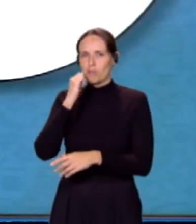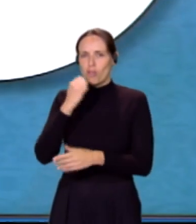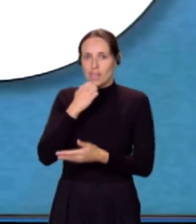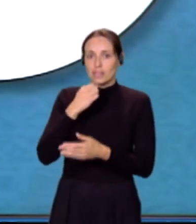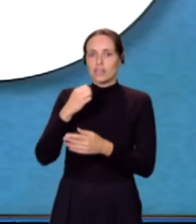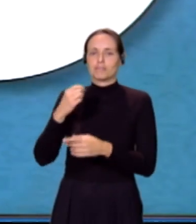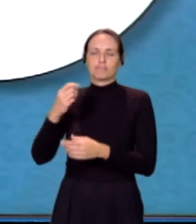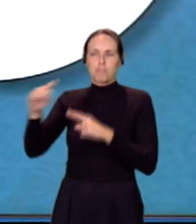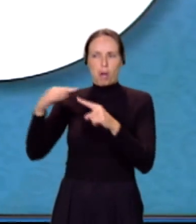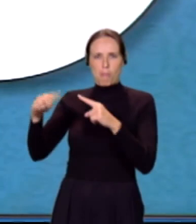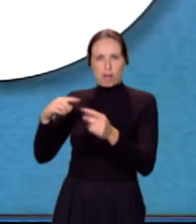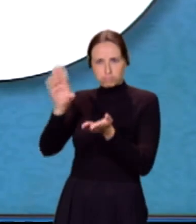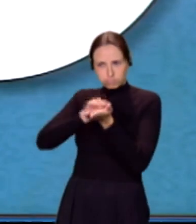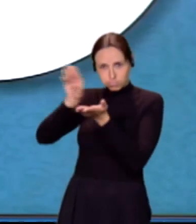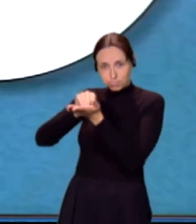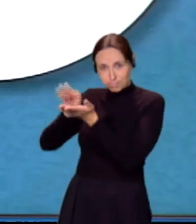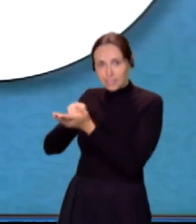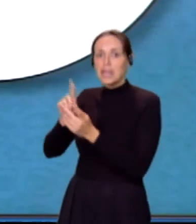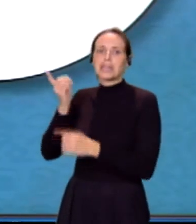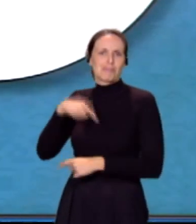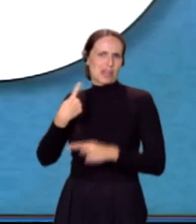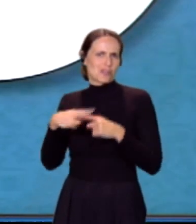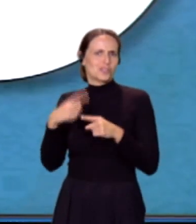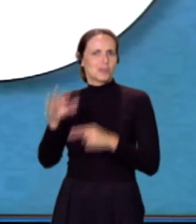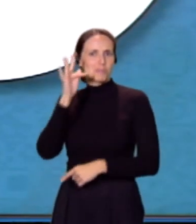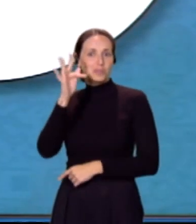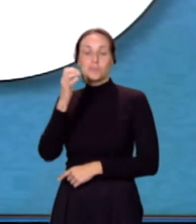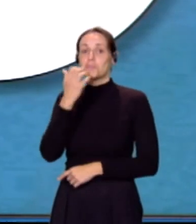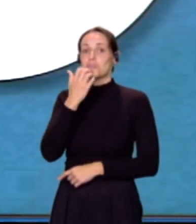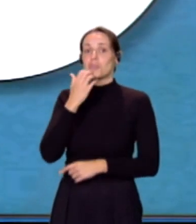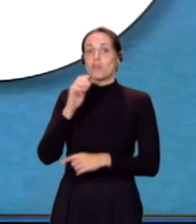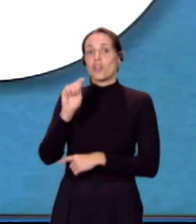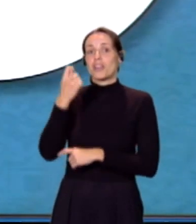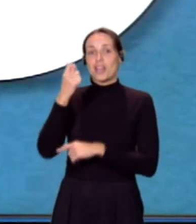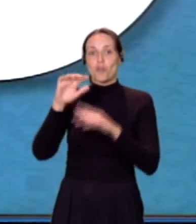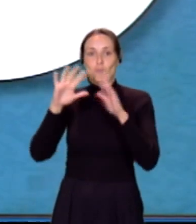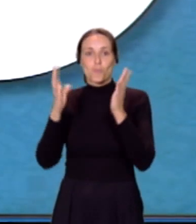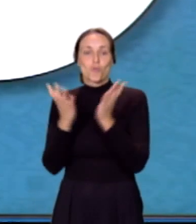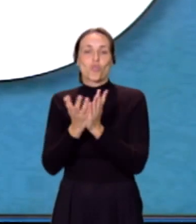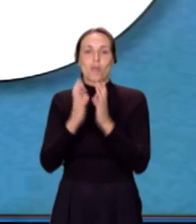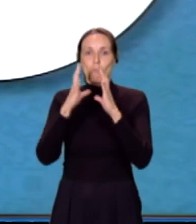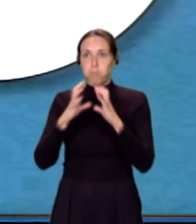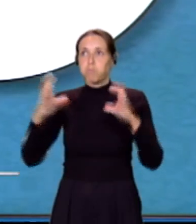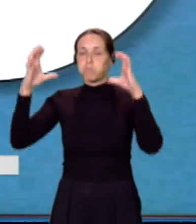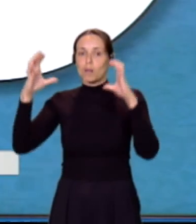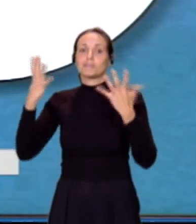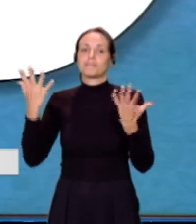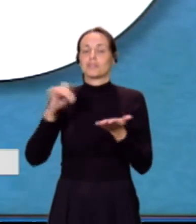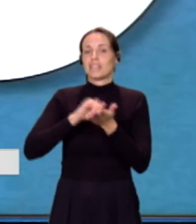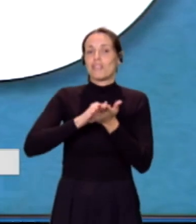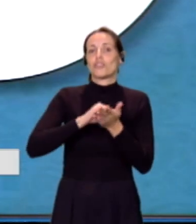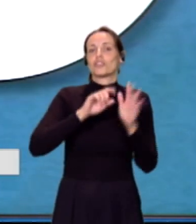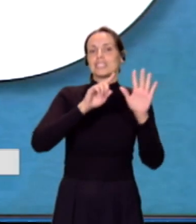hacemos eco de todos los hechos positivos, algo llamativo, como este récord mundial de globos. Para ello tienen un número de teléfono que es el